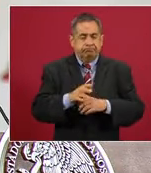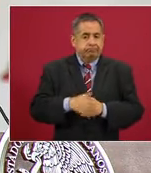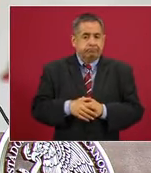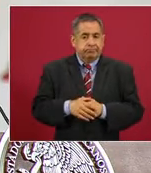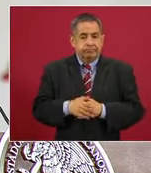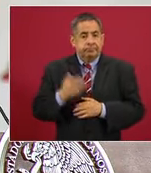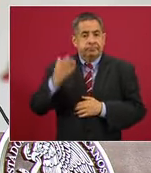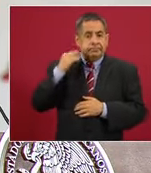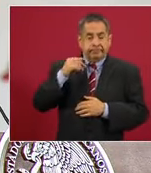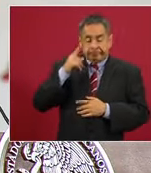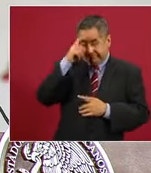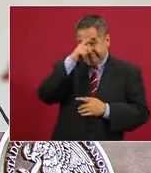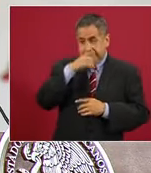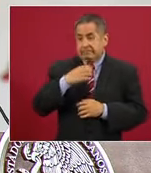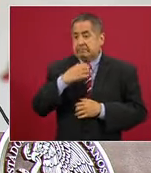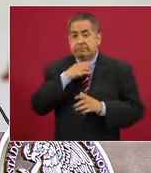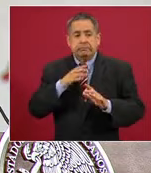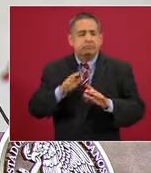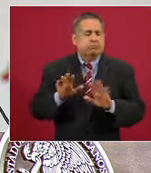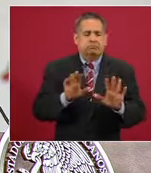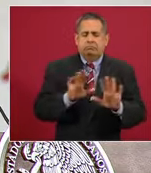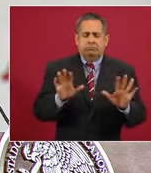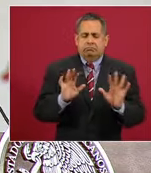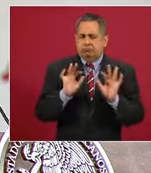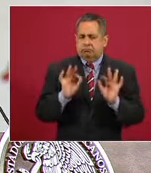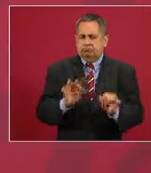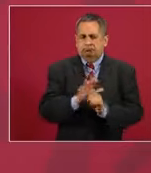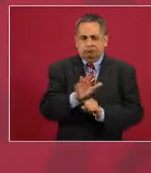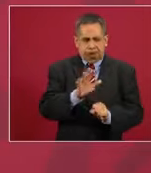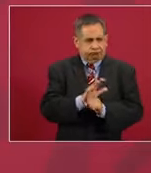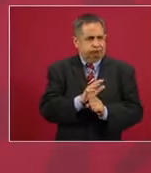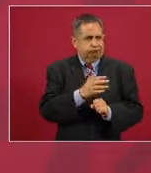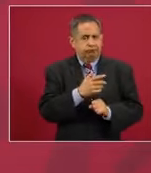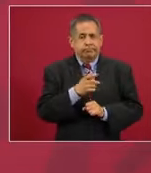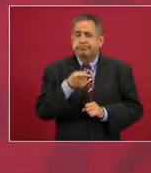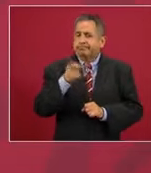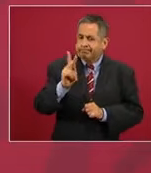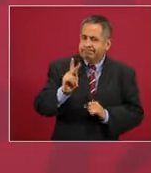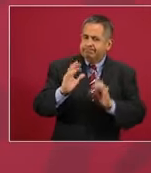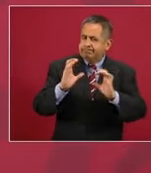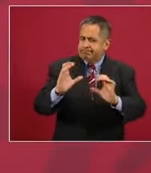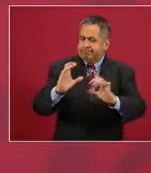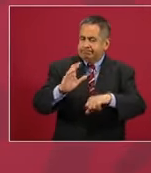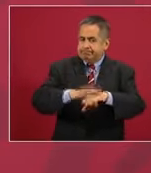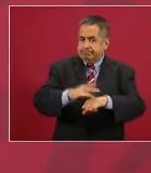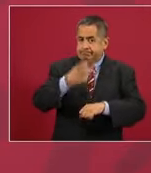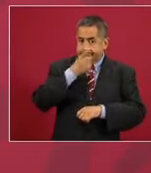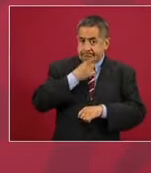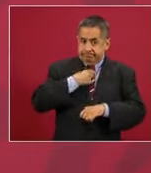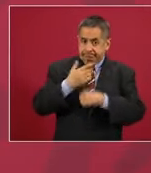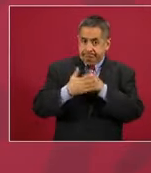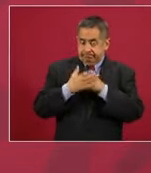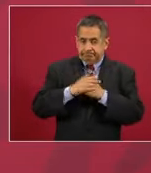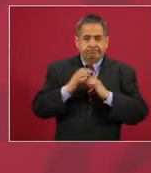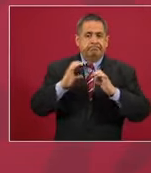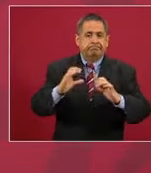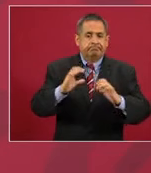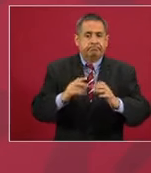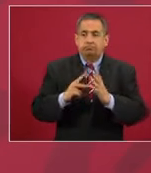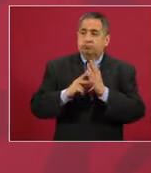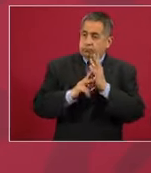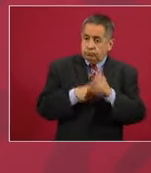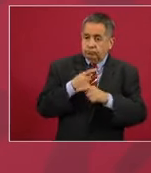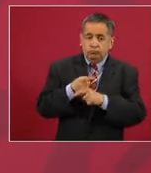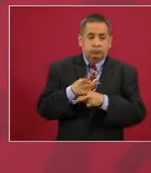crítica, debemos de cuidar lo que tú estás señalando, que no haya